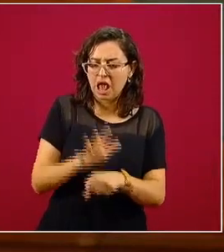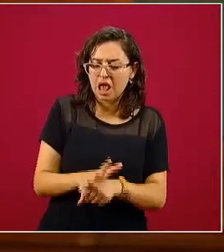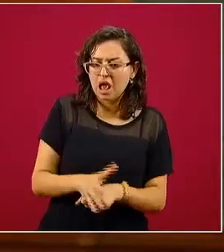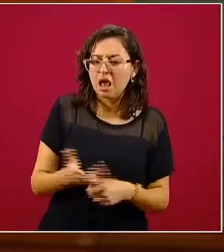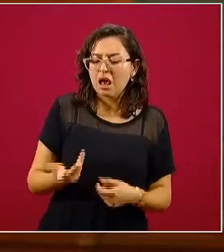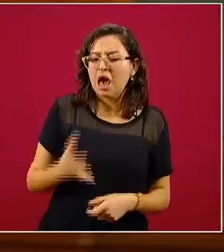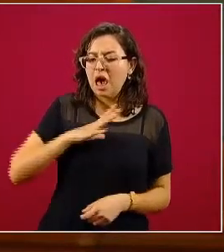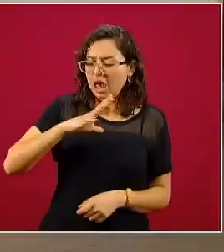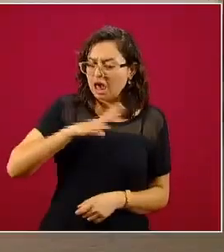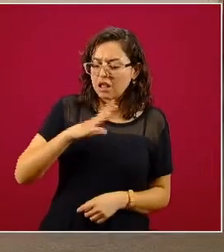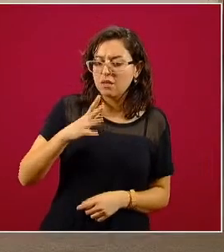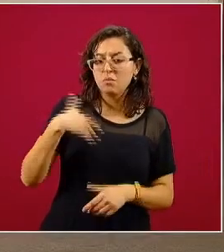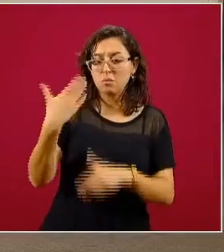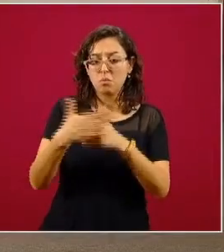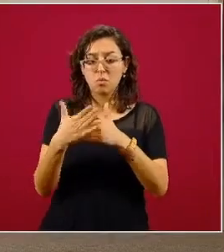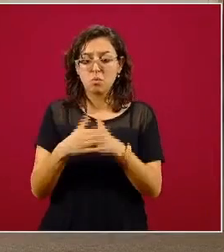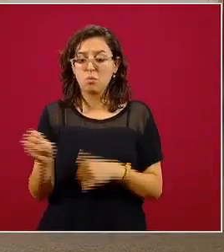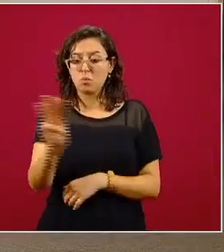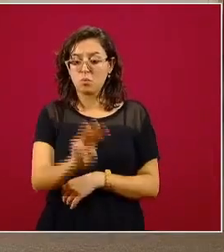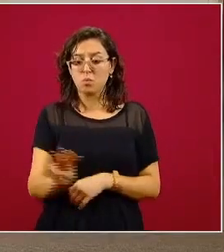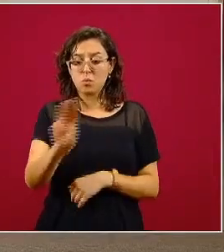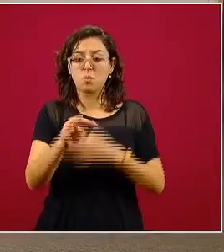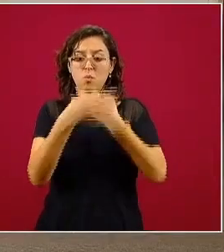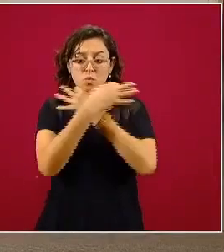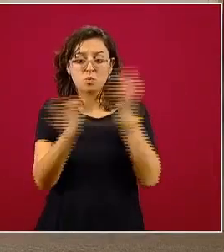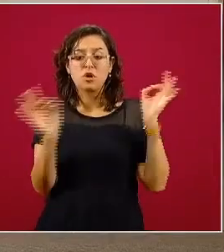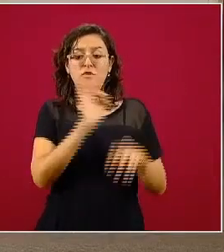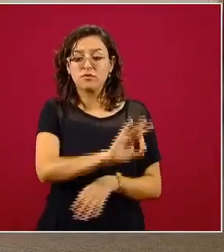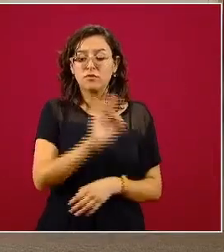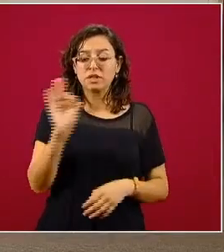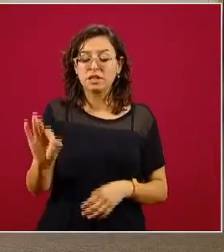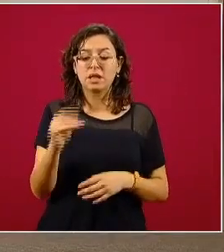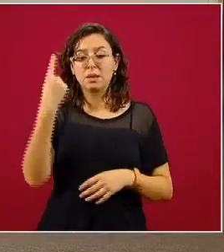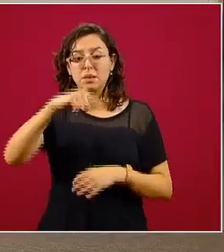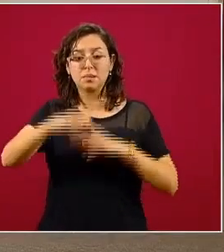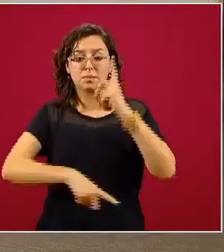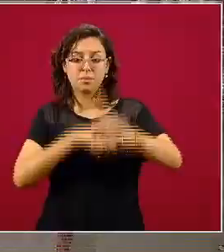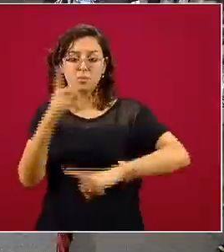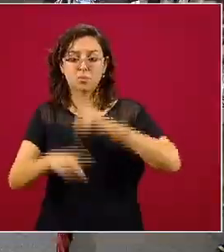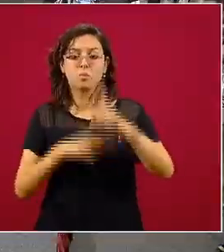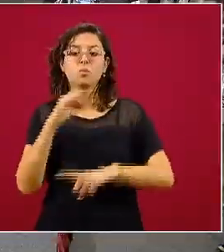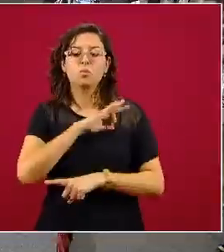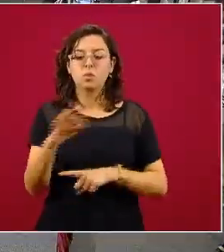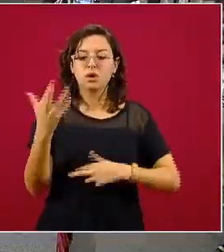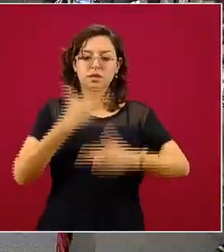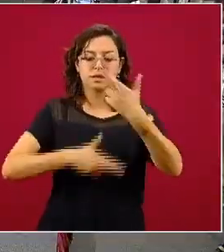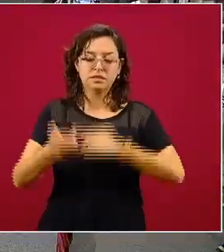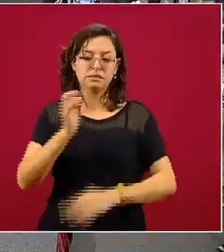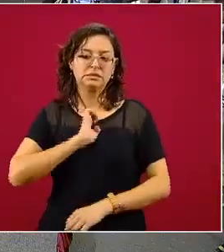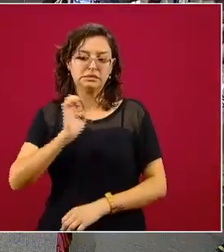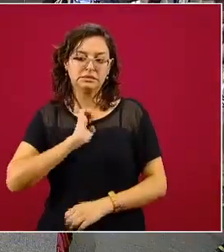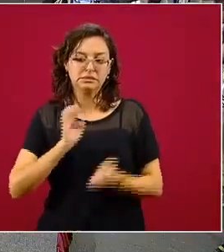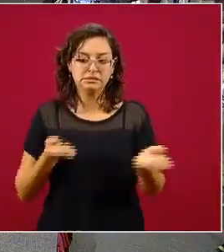mencionan que incluso el próximo miércoles se podría dar ya fecha para que los deportes de conjunto puedan regresar a entrenar.